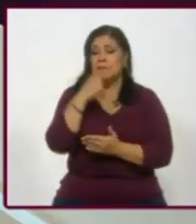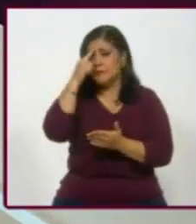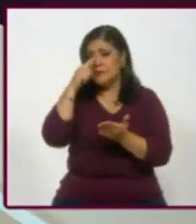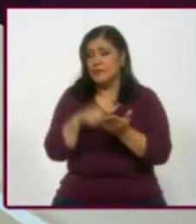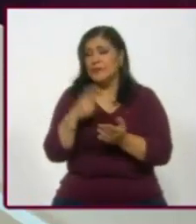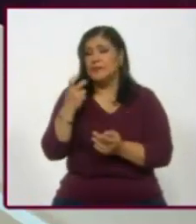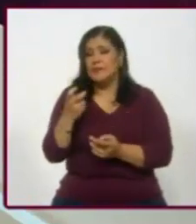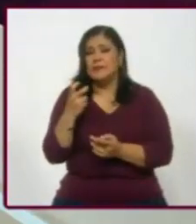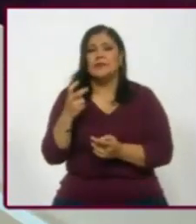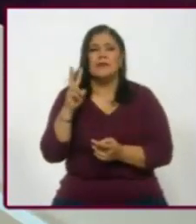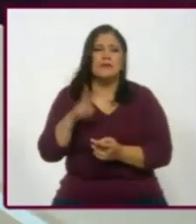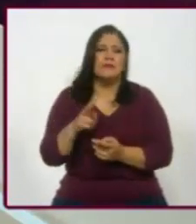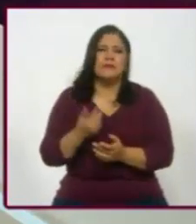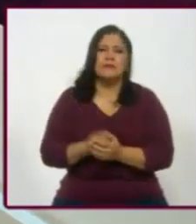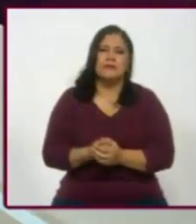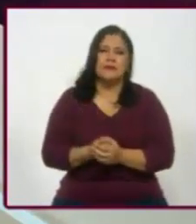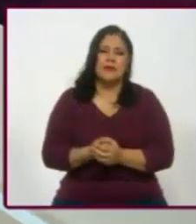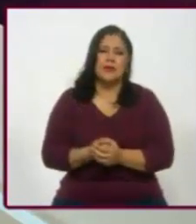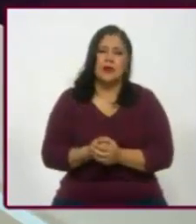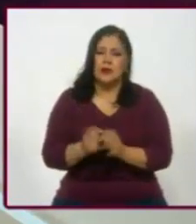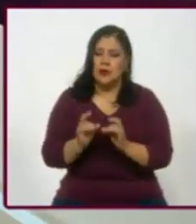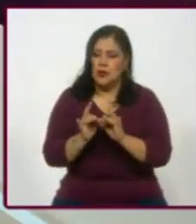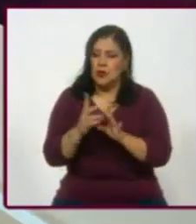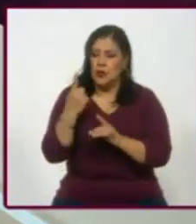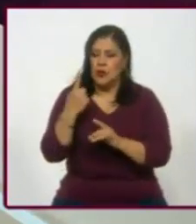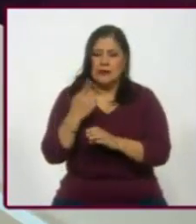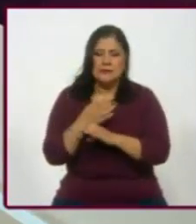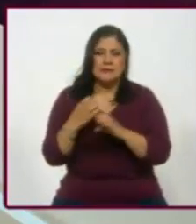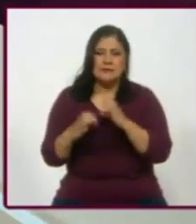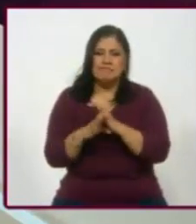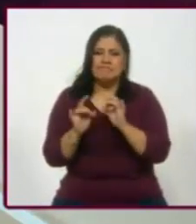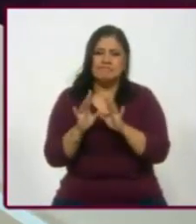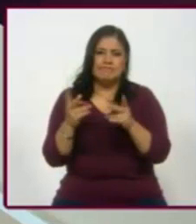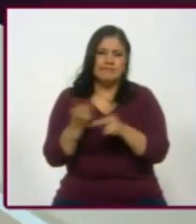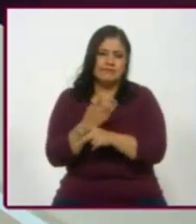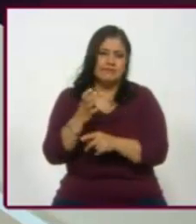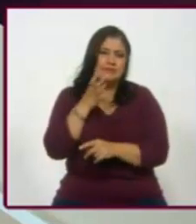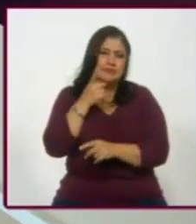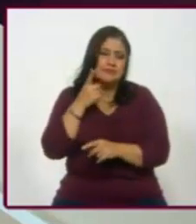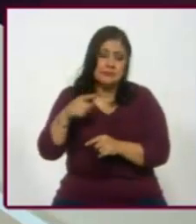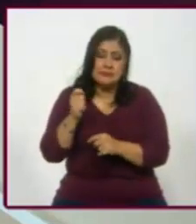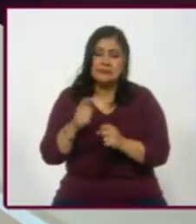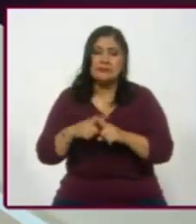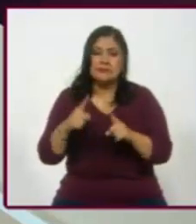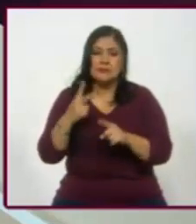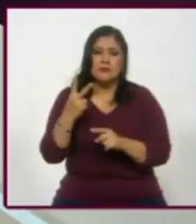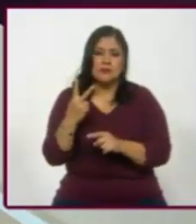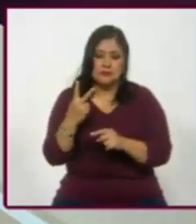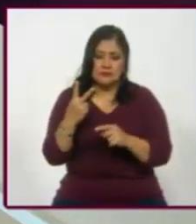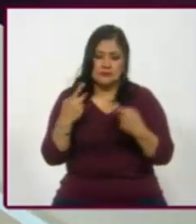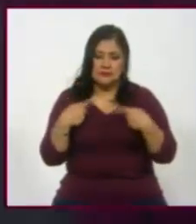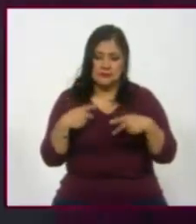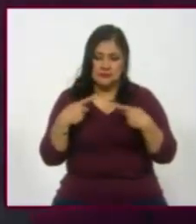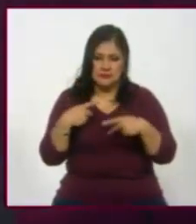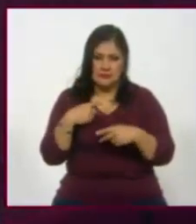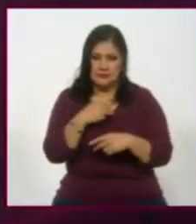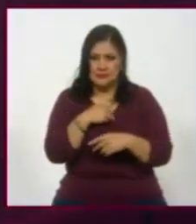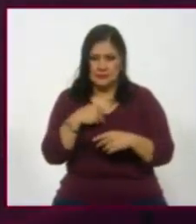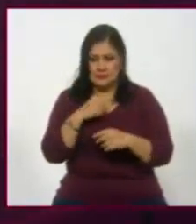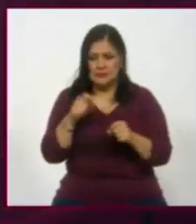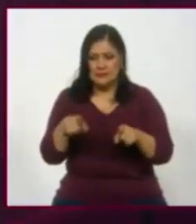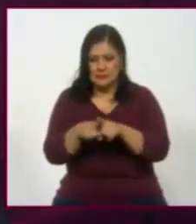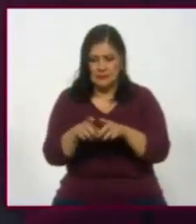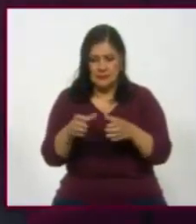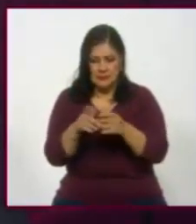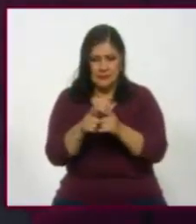respecto a un evento dentro del Congreso, eso puede ser la diferencia. Dos miembros de un mismo partido disputándose